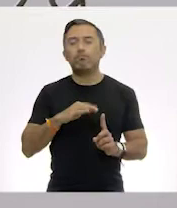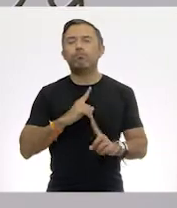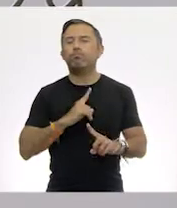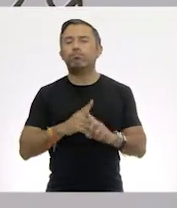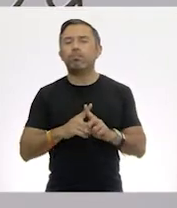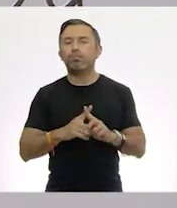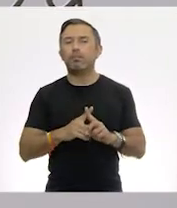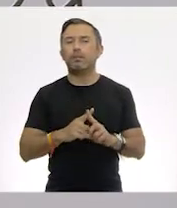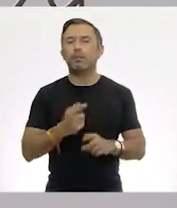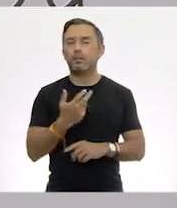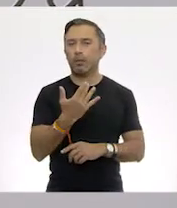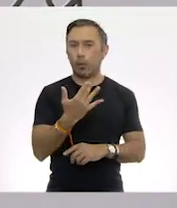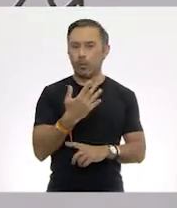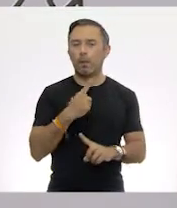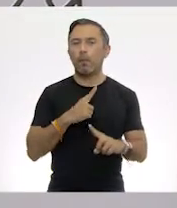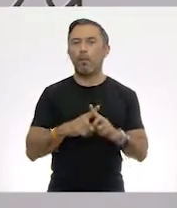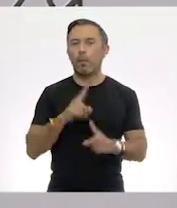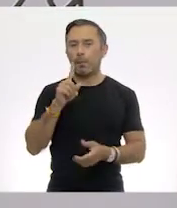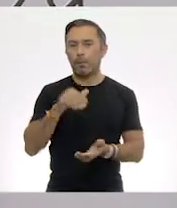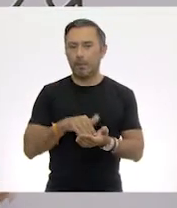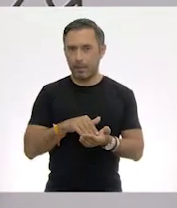por mil.